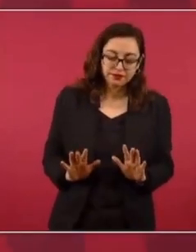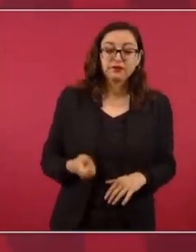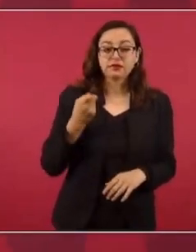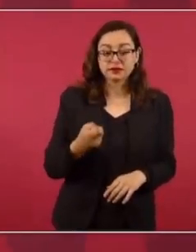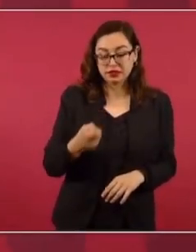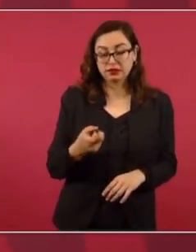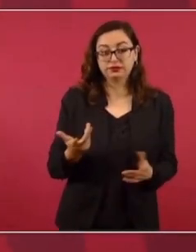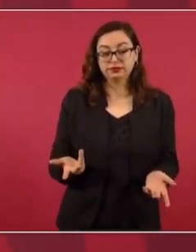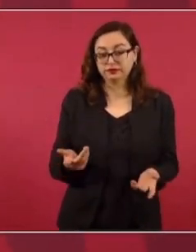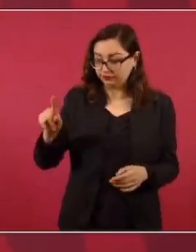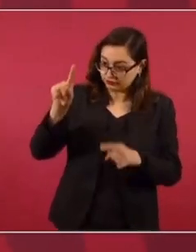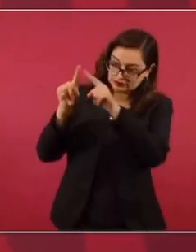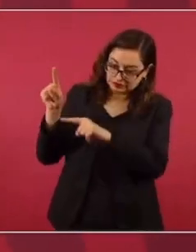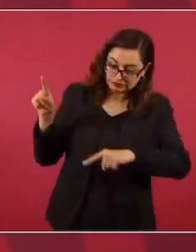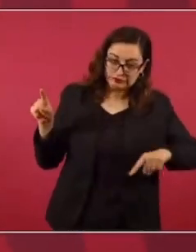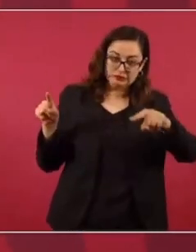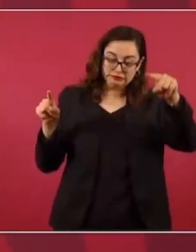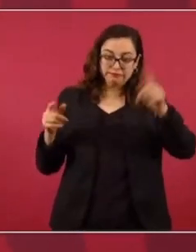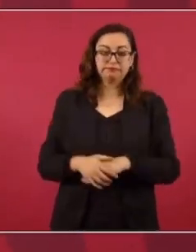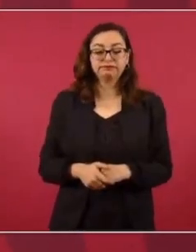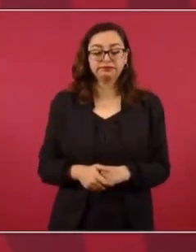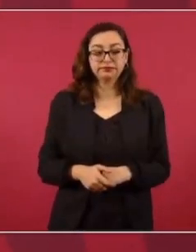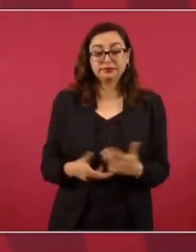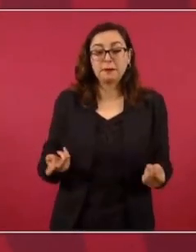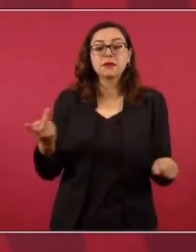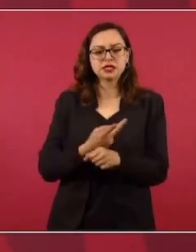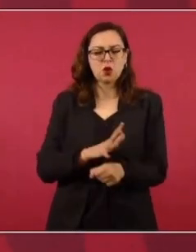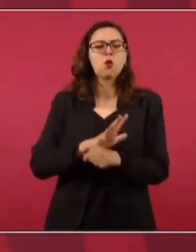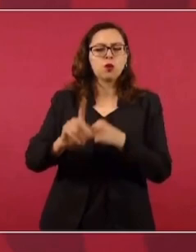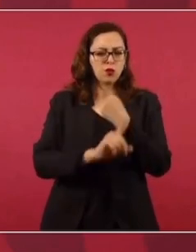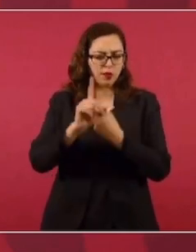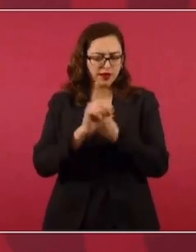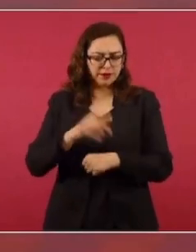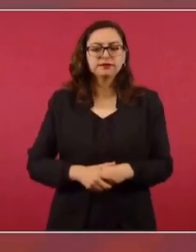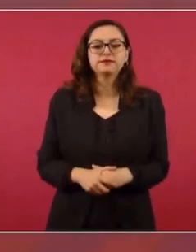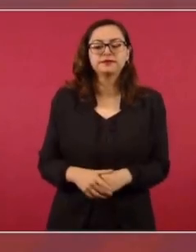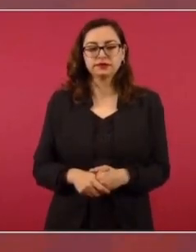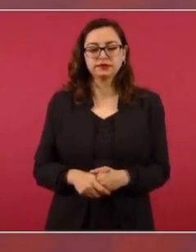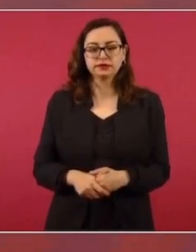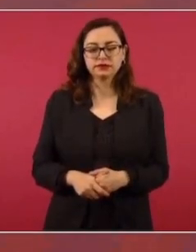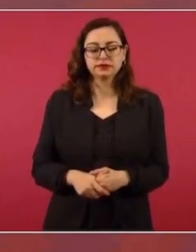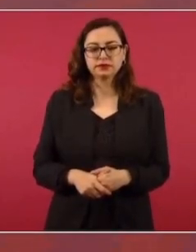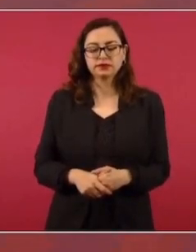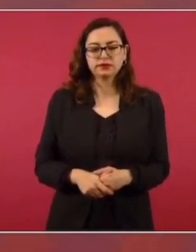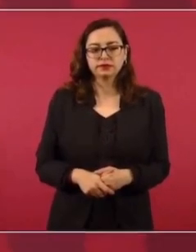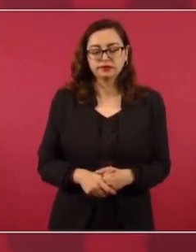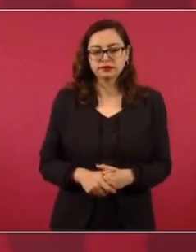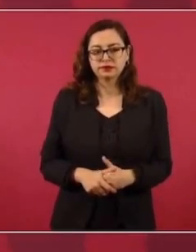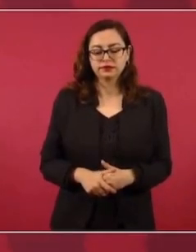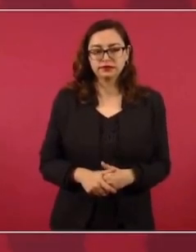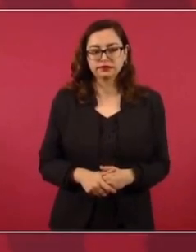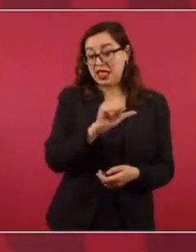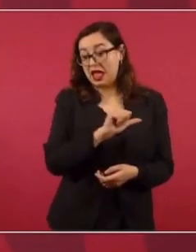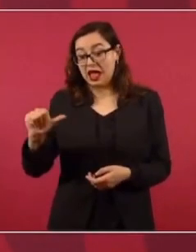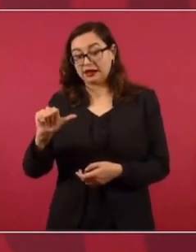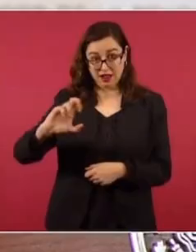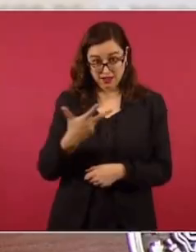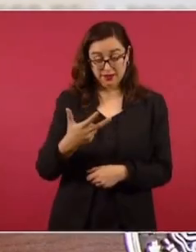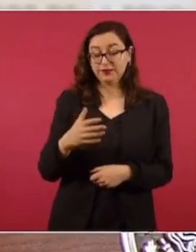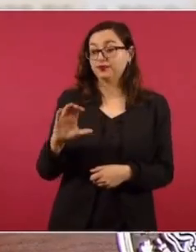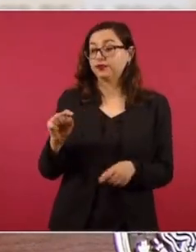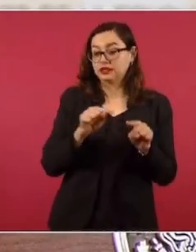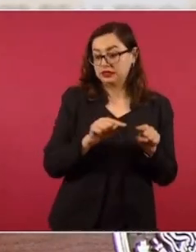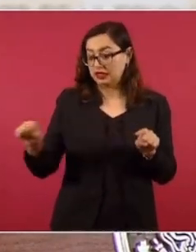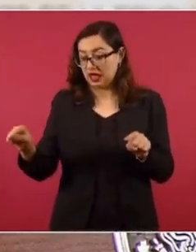y ahí está Calakmul y luego se escase. Resulta que en el tramo de Espujil a Chetumal hay